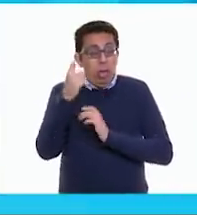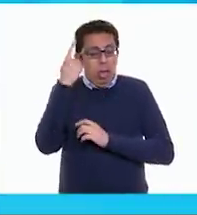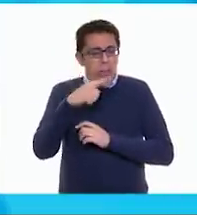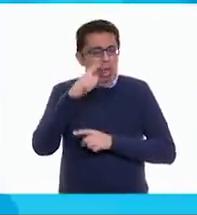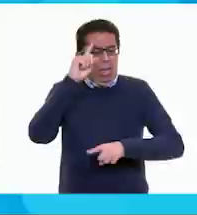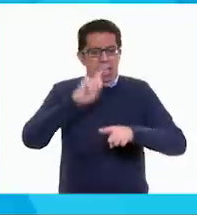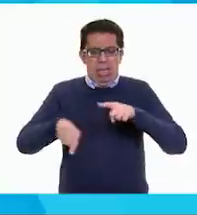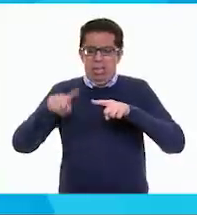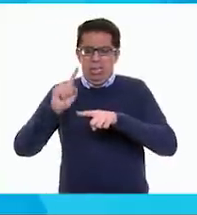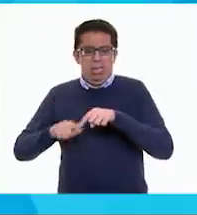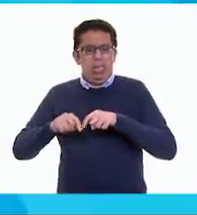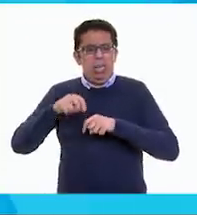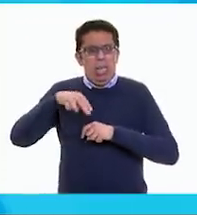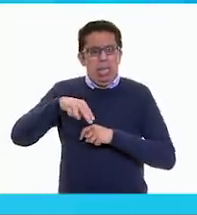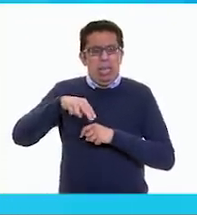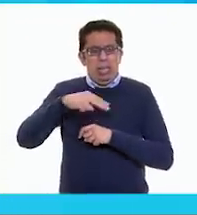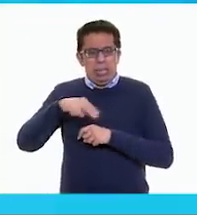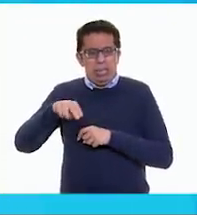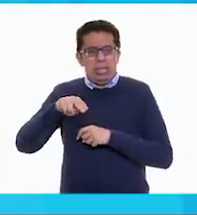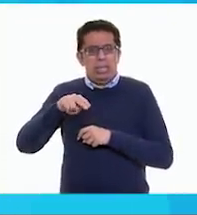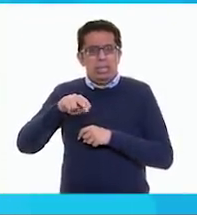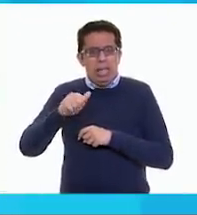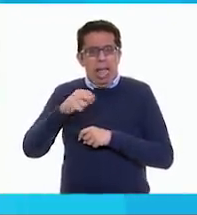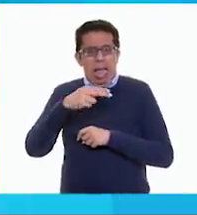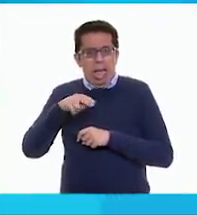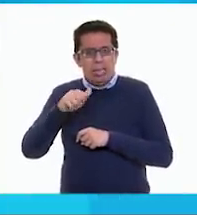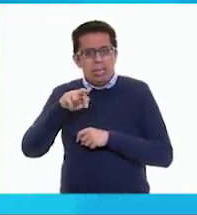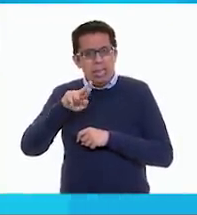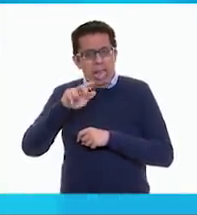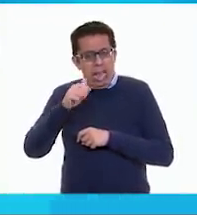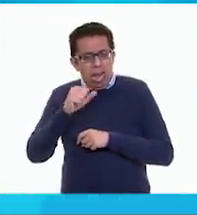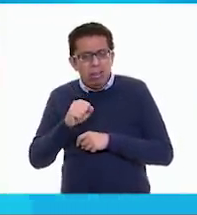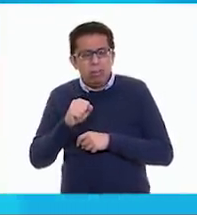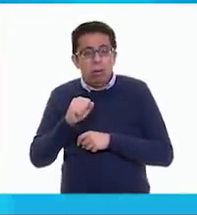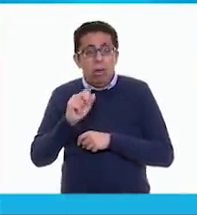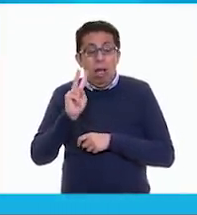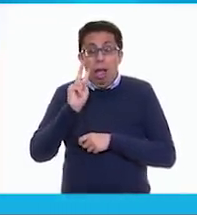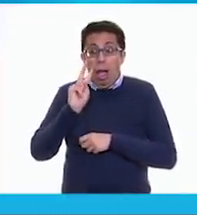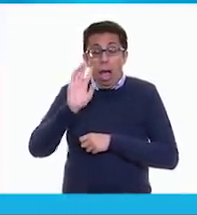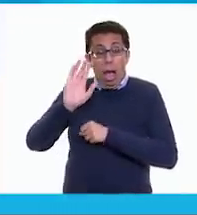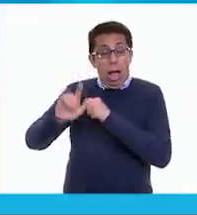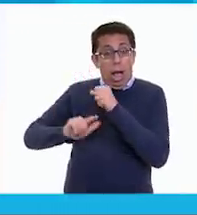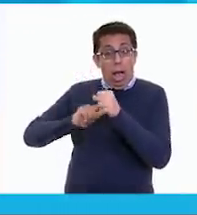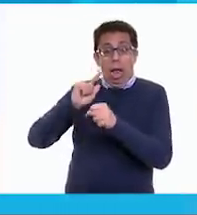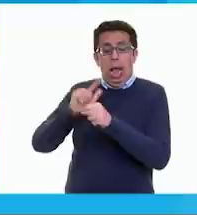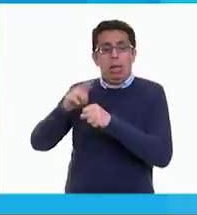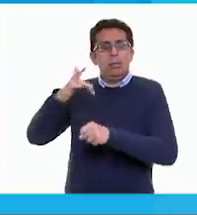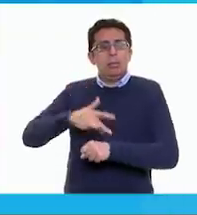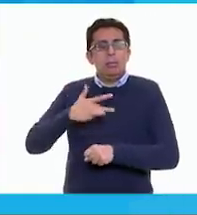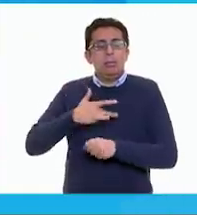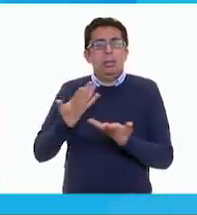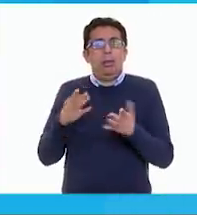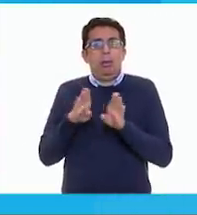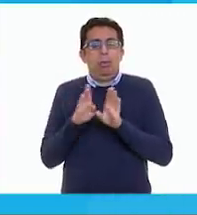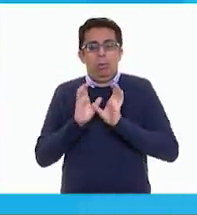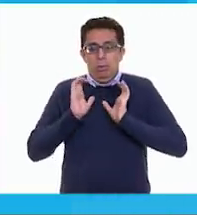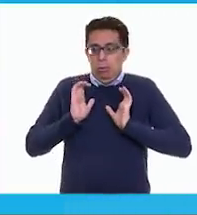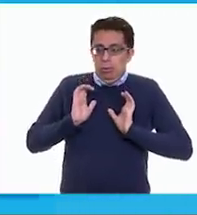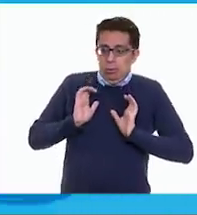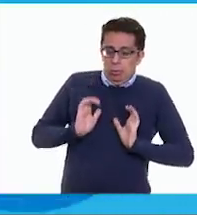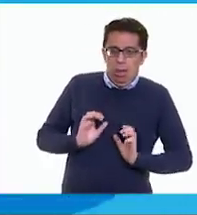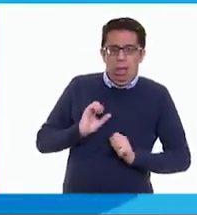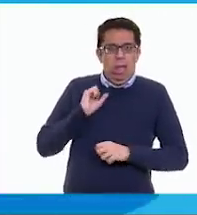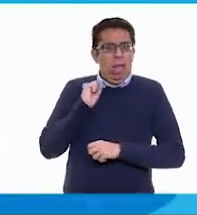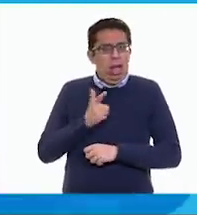Uy. Así como cuando ves a un animal y digo, ay, siento ñáñaras y siento como escalofrío, miedo, ¿no?